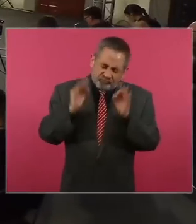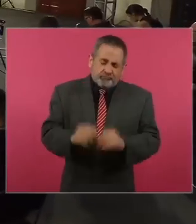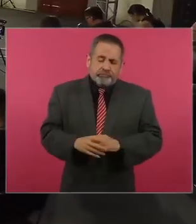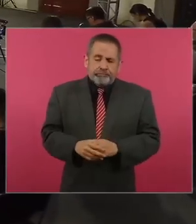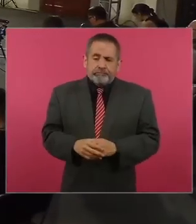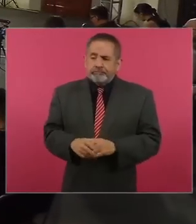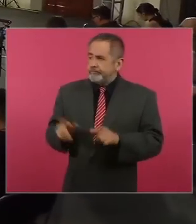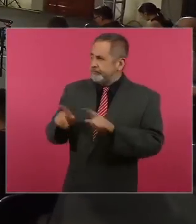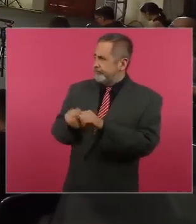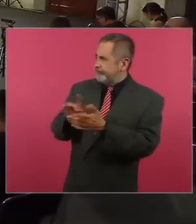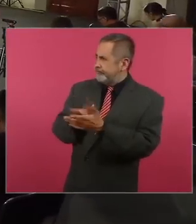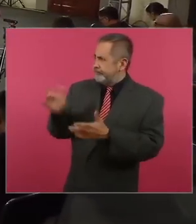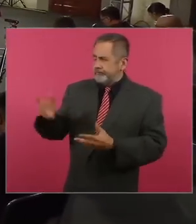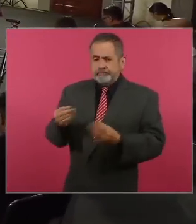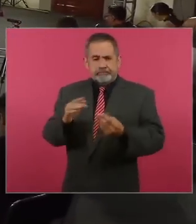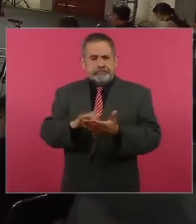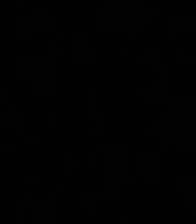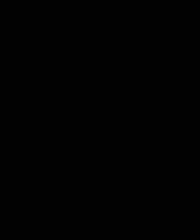Muchas gracias.